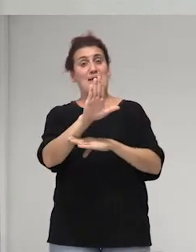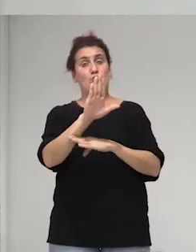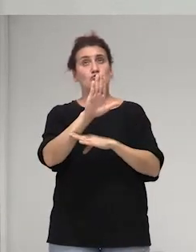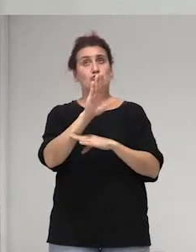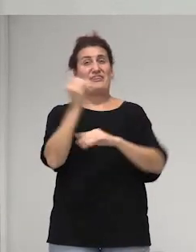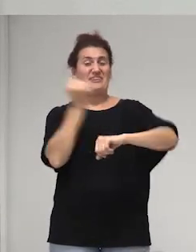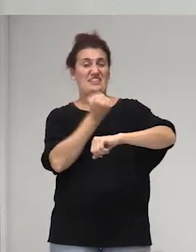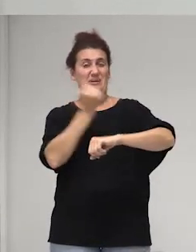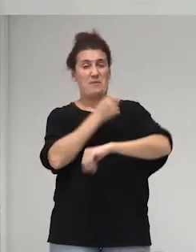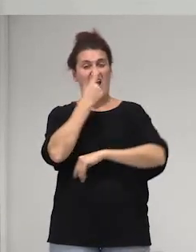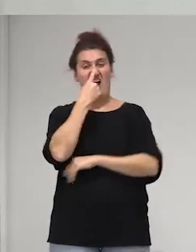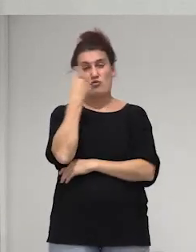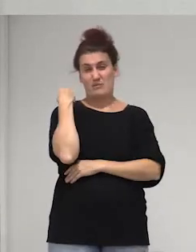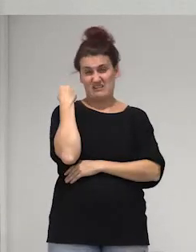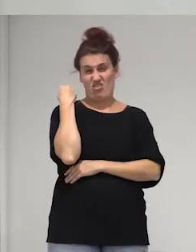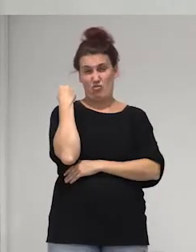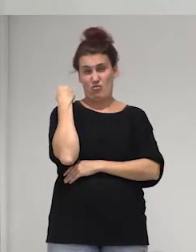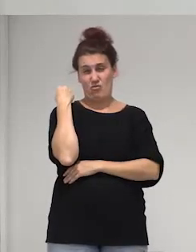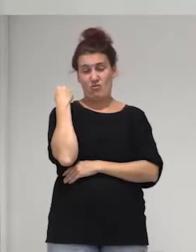año pasado en